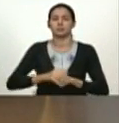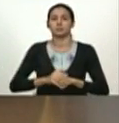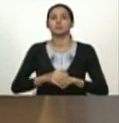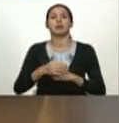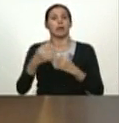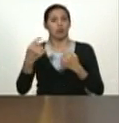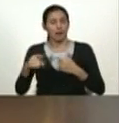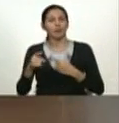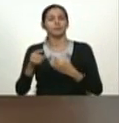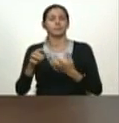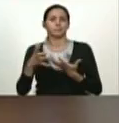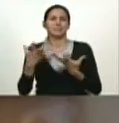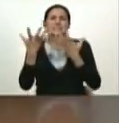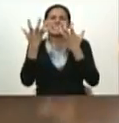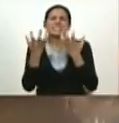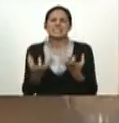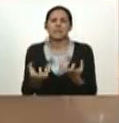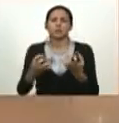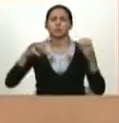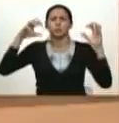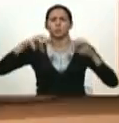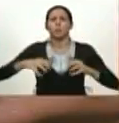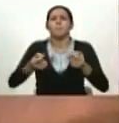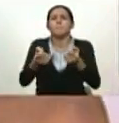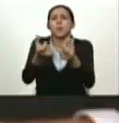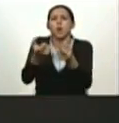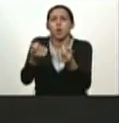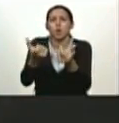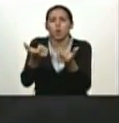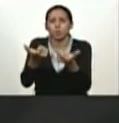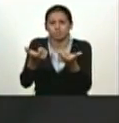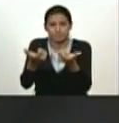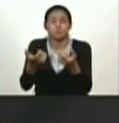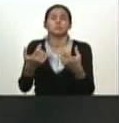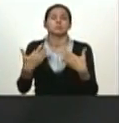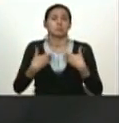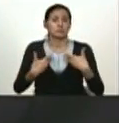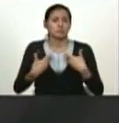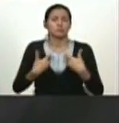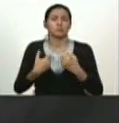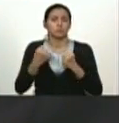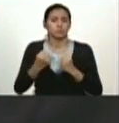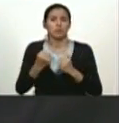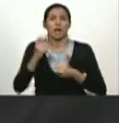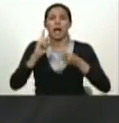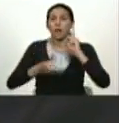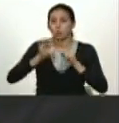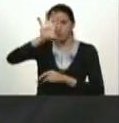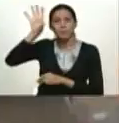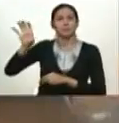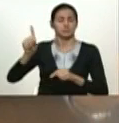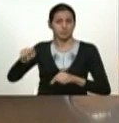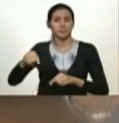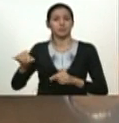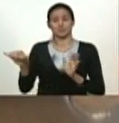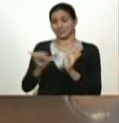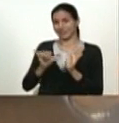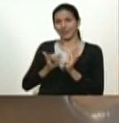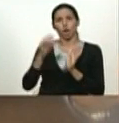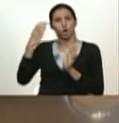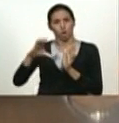el fenómeno del niño a nivel regional de toda la región que está afectando gravemente a varios países entre ellos nuestra hermana Colombia